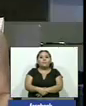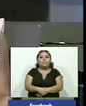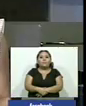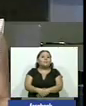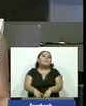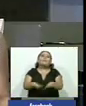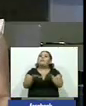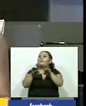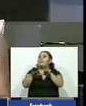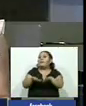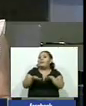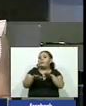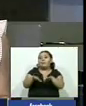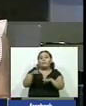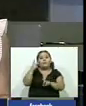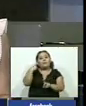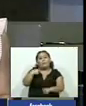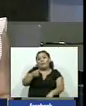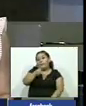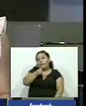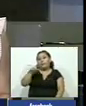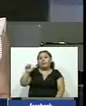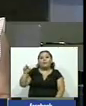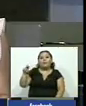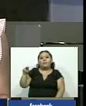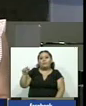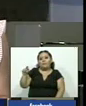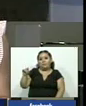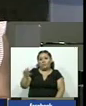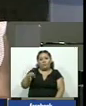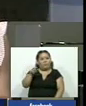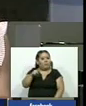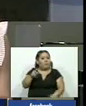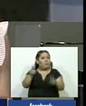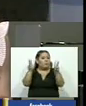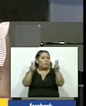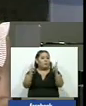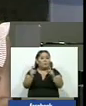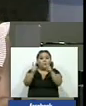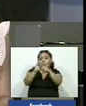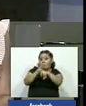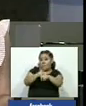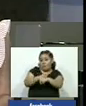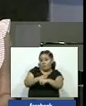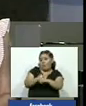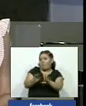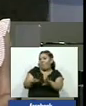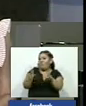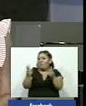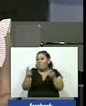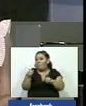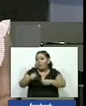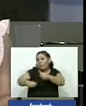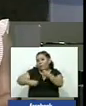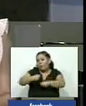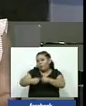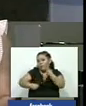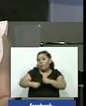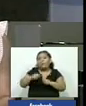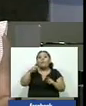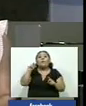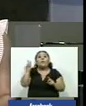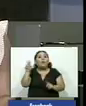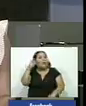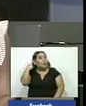muchísimas gracias Ernesto por esa información y ahora vamos a cambiar un poco de tema llegó el momento de hablar de deportes y Néstor